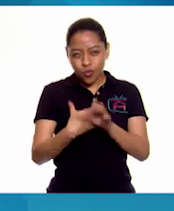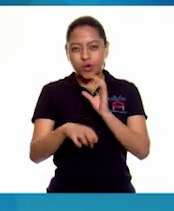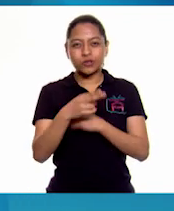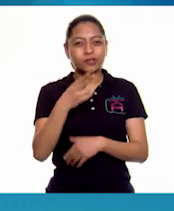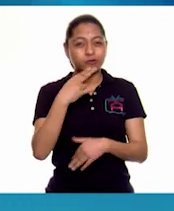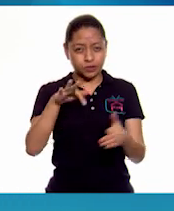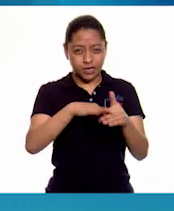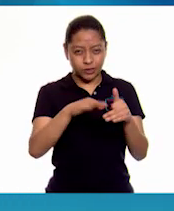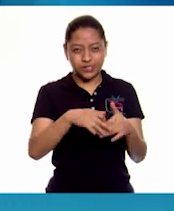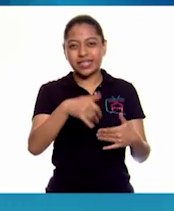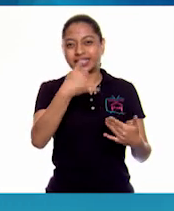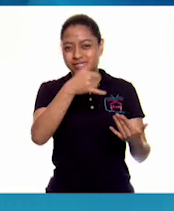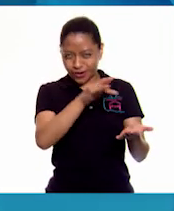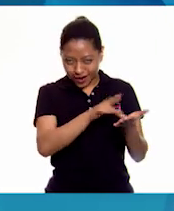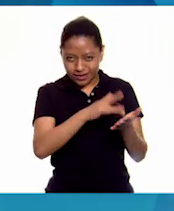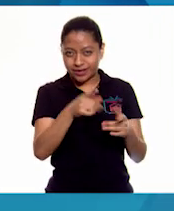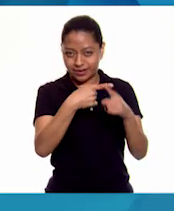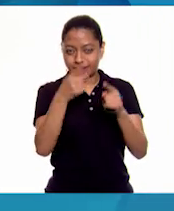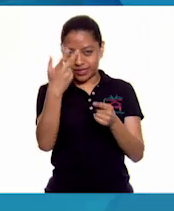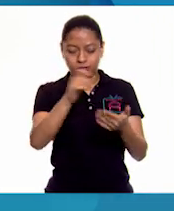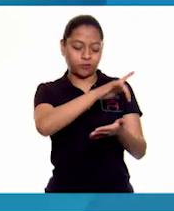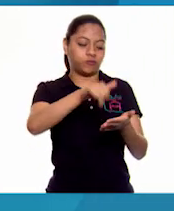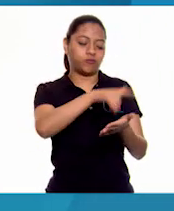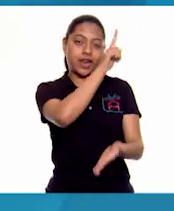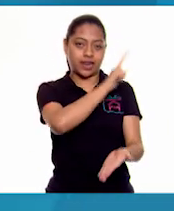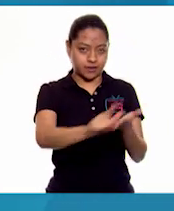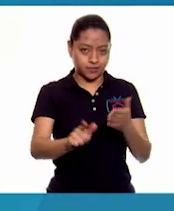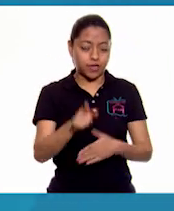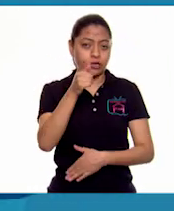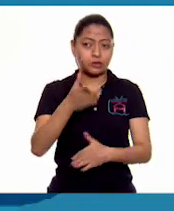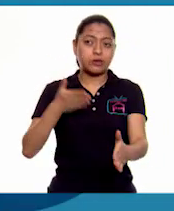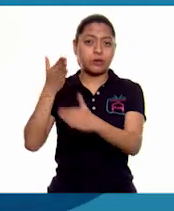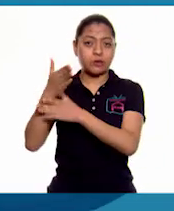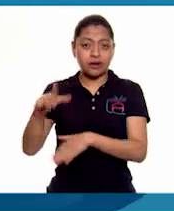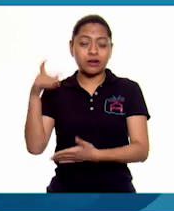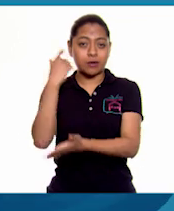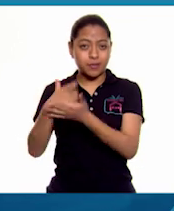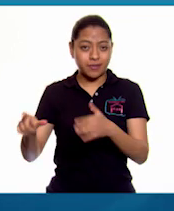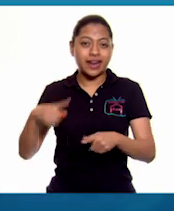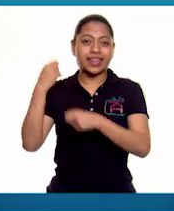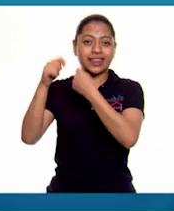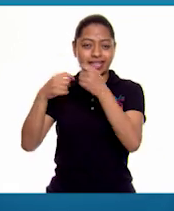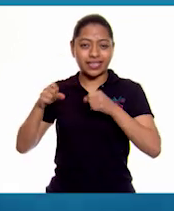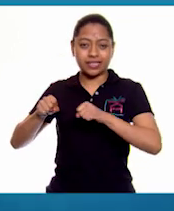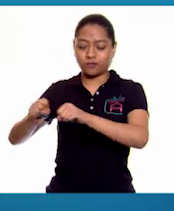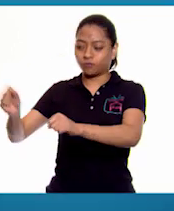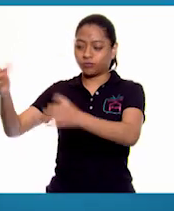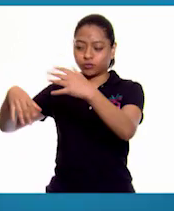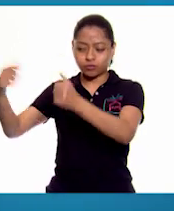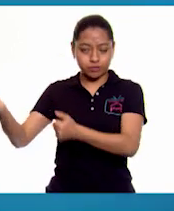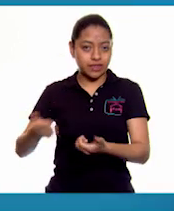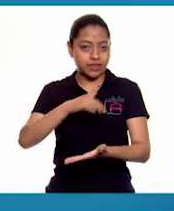Desinfecta las superficies de los objetos que más utilizas. También las cosas que compres en la tienda o en el supermercado.